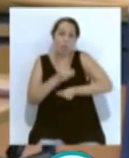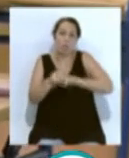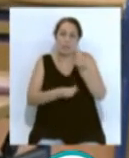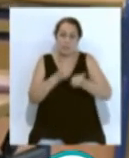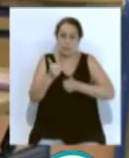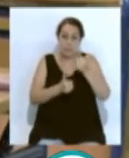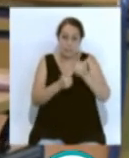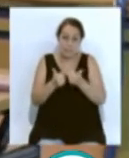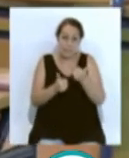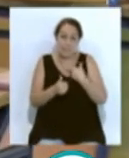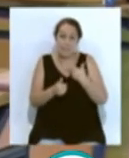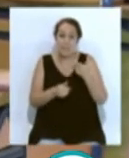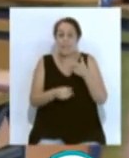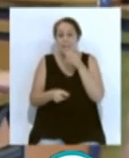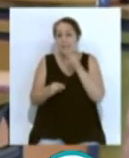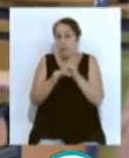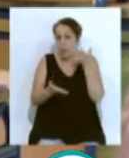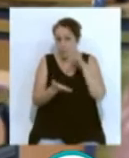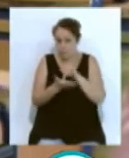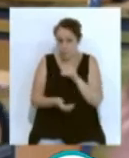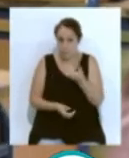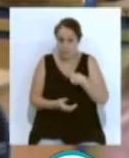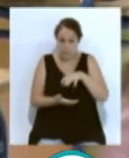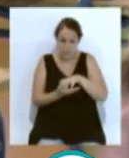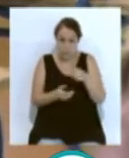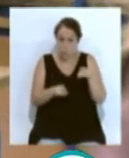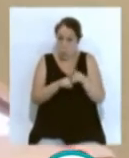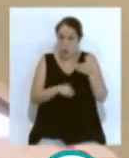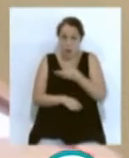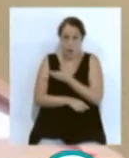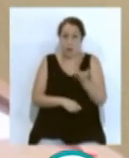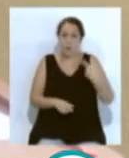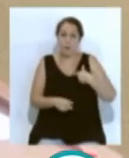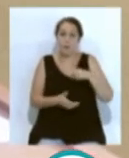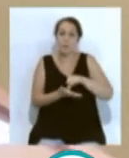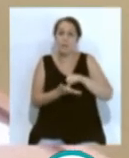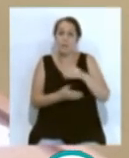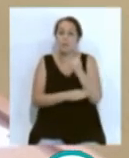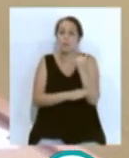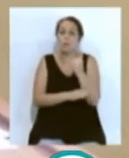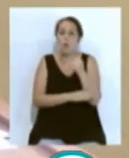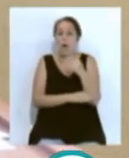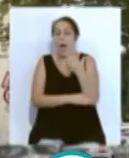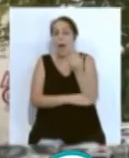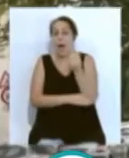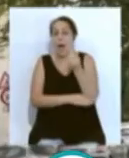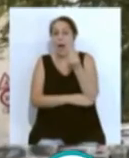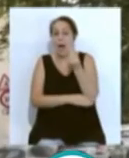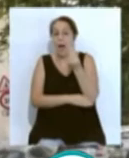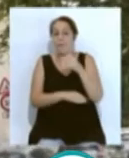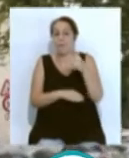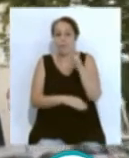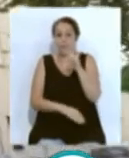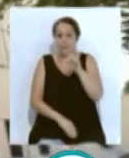exámenes de septiembre. Centros como este de la capital, el Instituto Fernando Aguilar, abre sus puertas